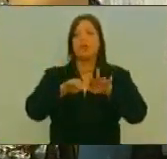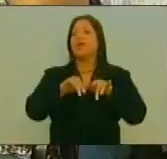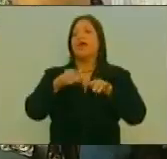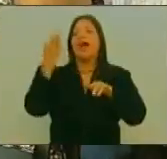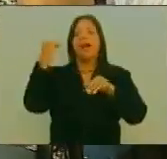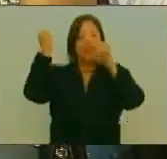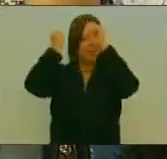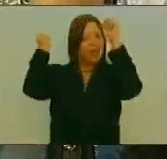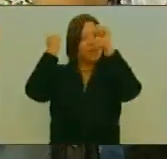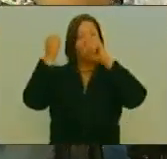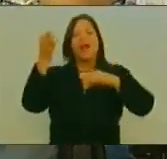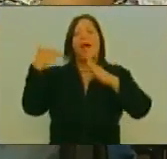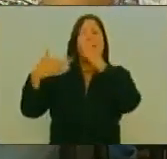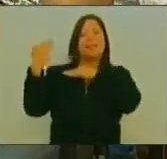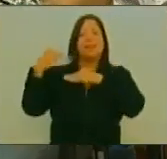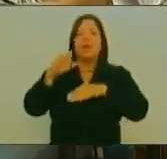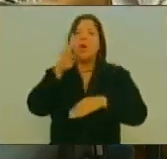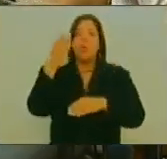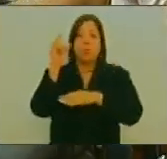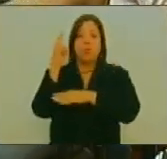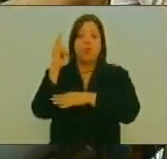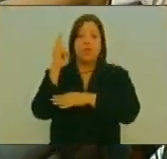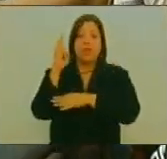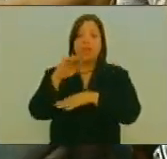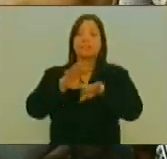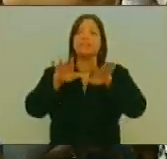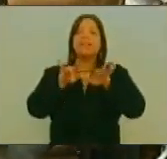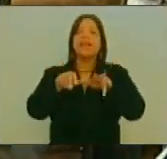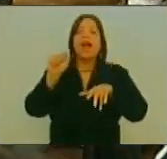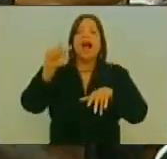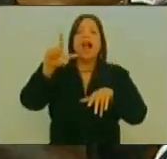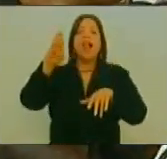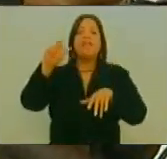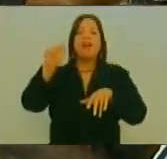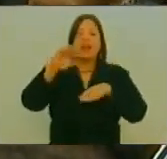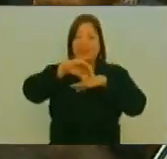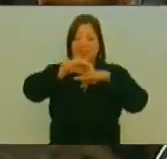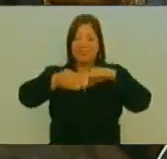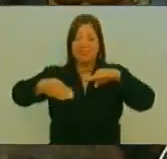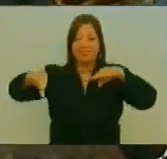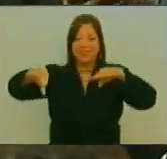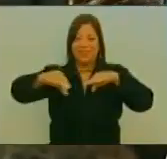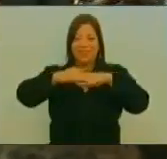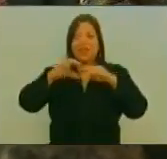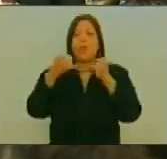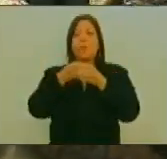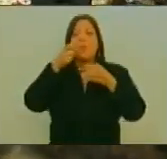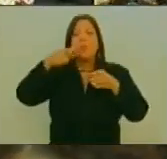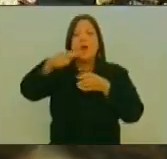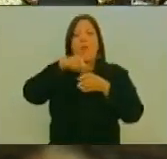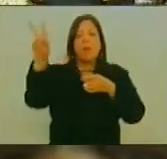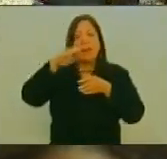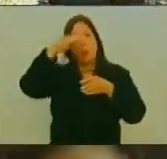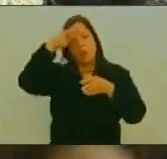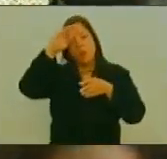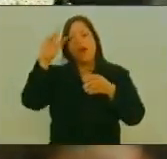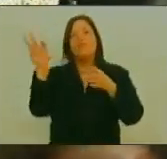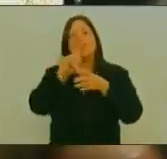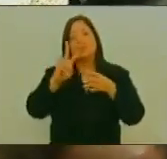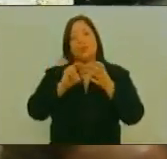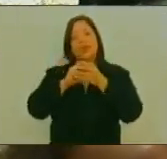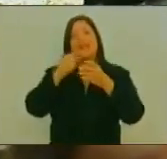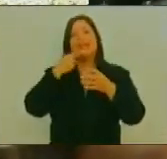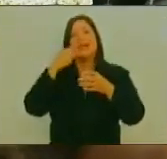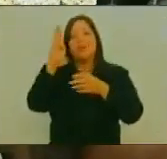Canciller Del Estado Plurinacional De Bolivia Y Secretario General De La Alianza Bolivariana De Los Pueblos De Nuestra América Así